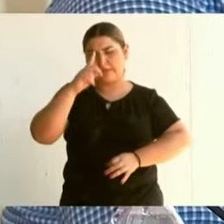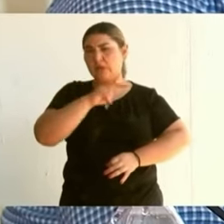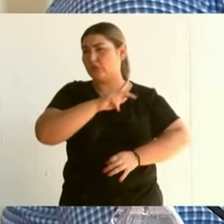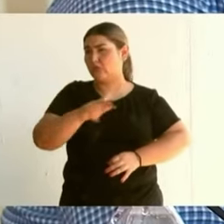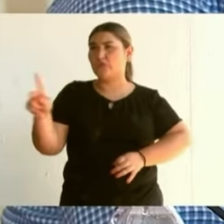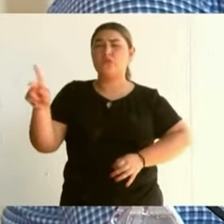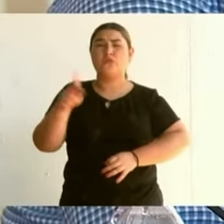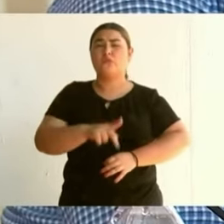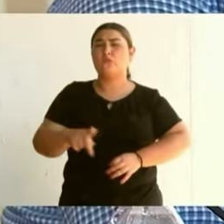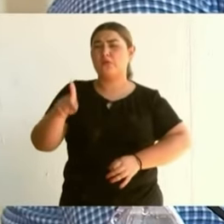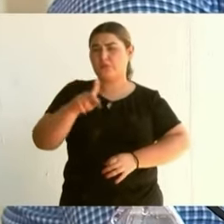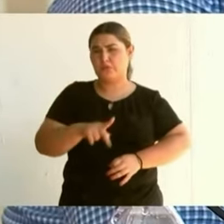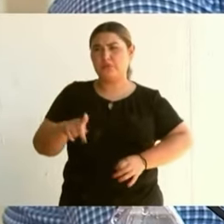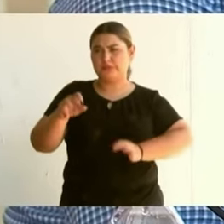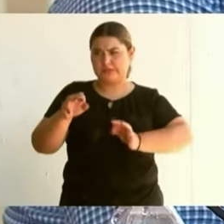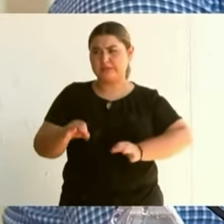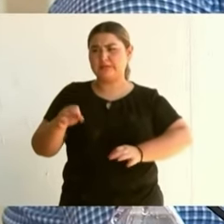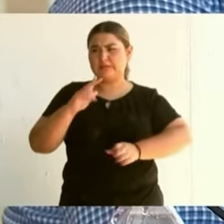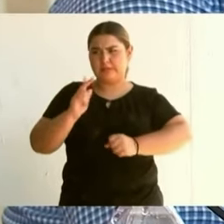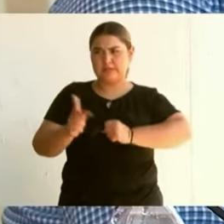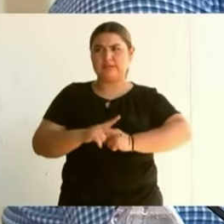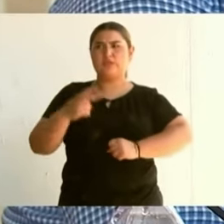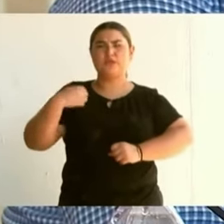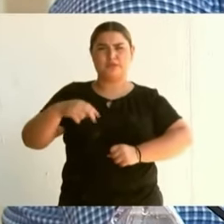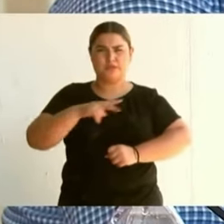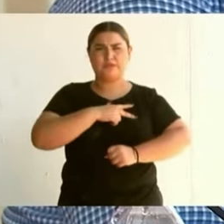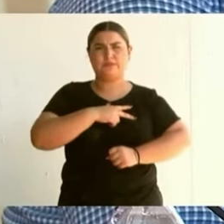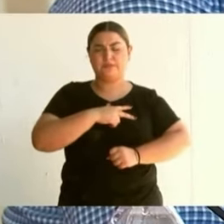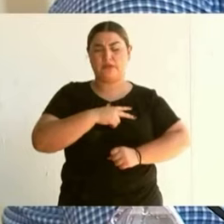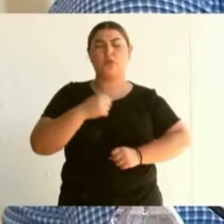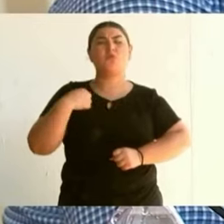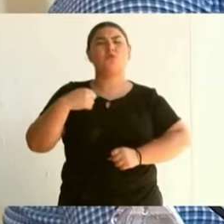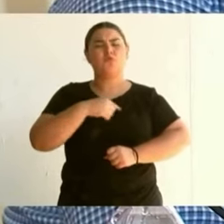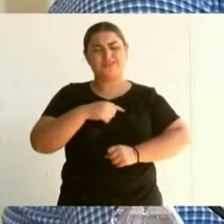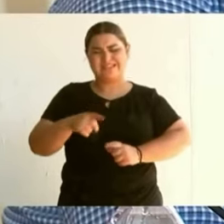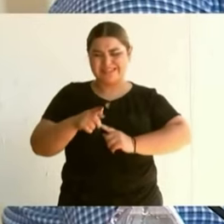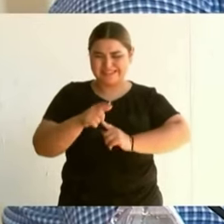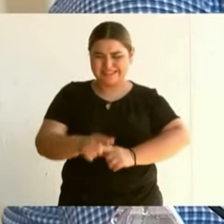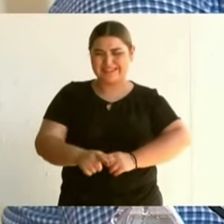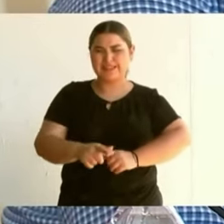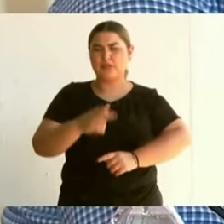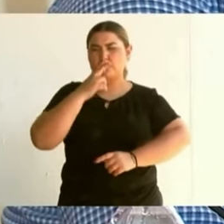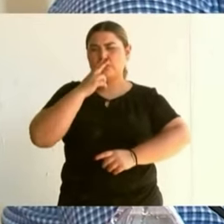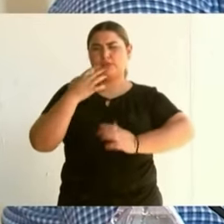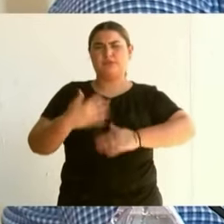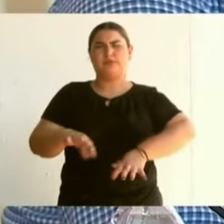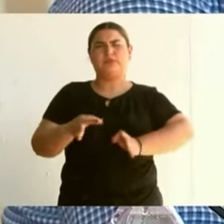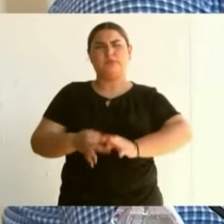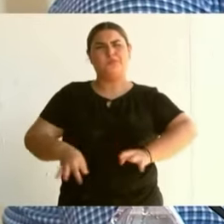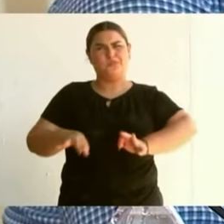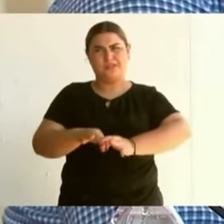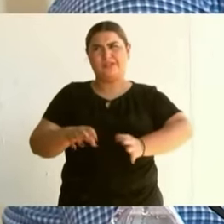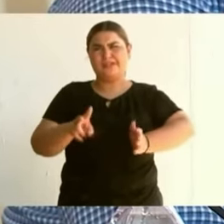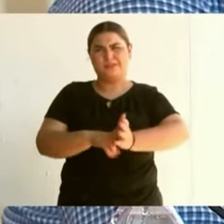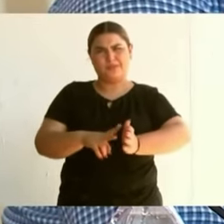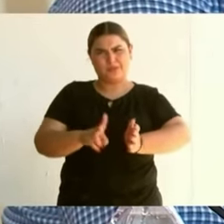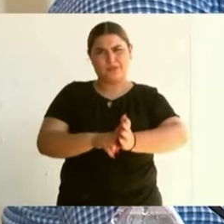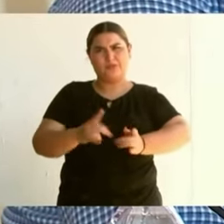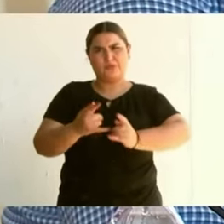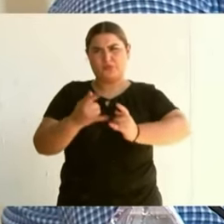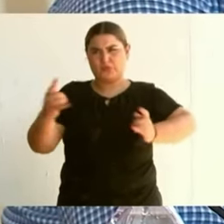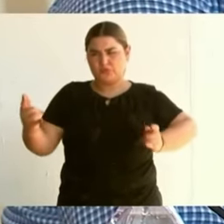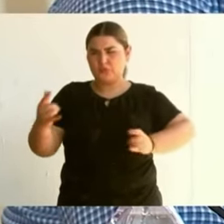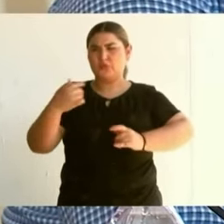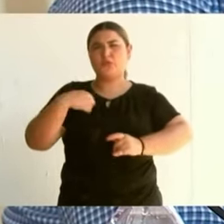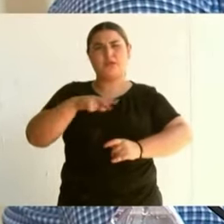originarios de nuestro país. Vamos a seguir honrando la historia de resistencia y de dignidad